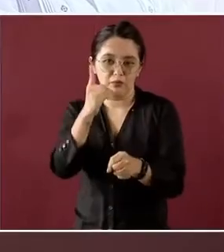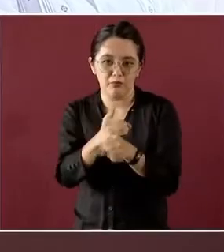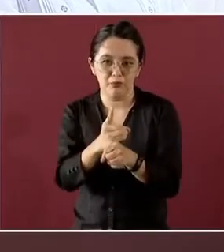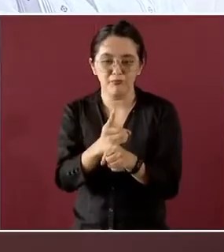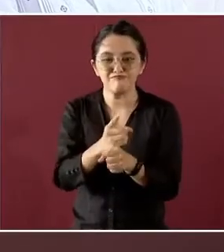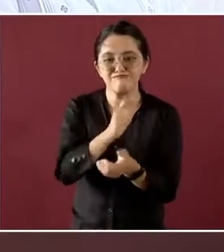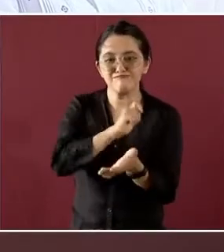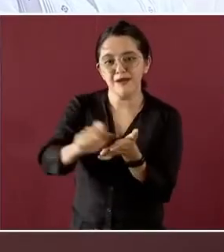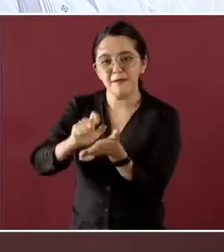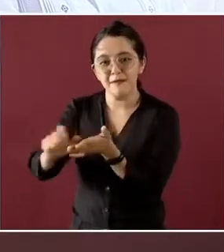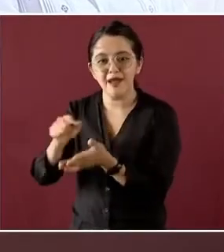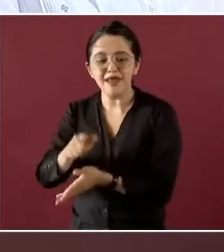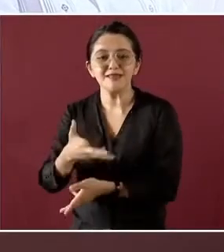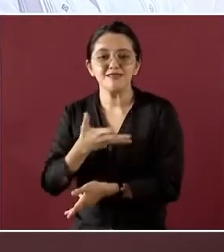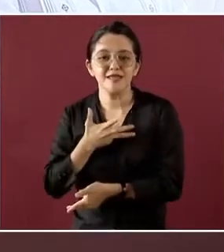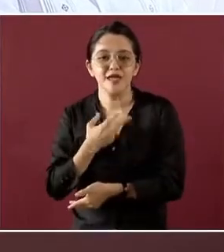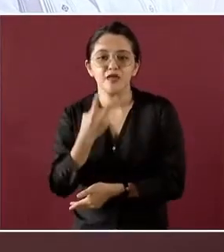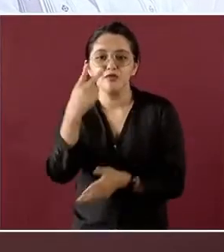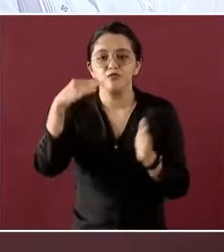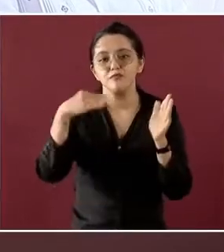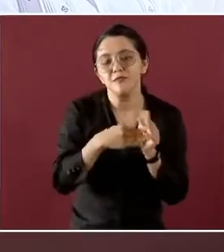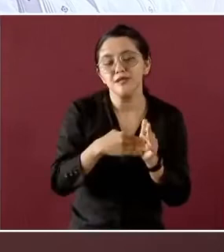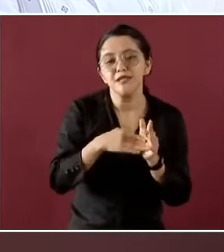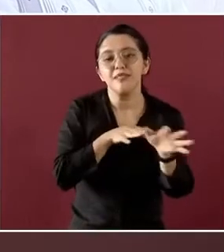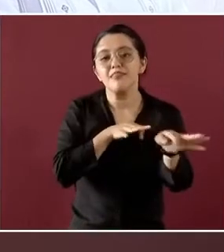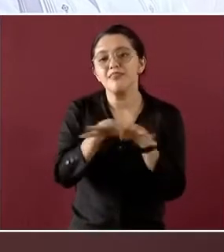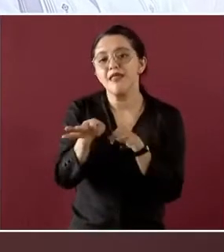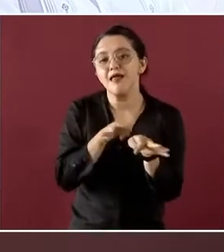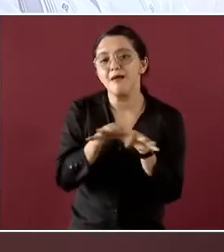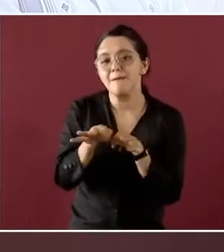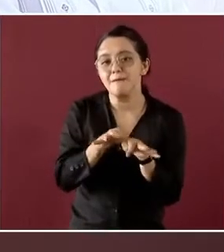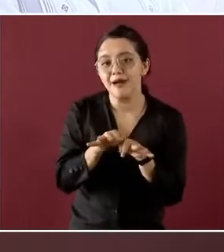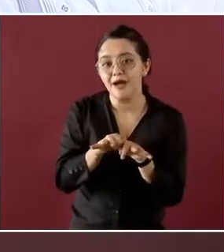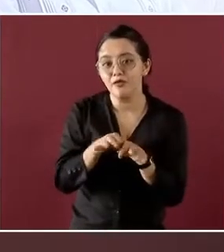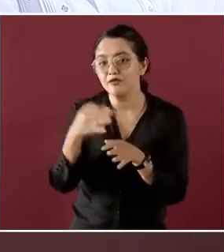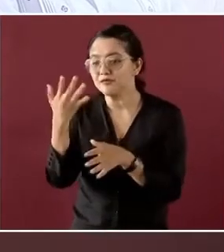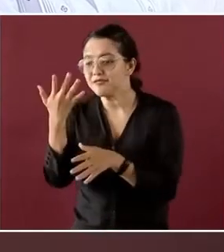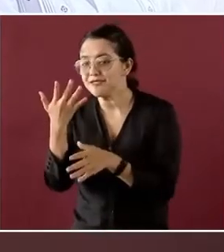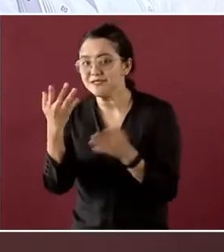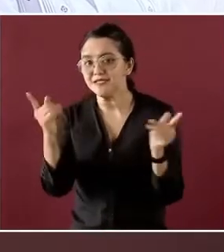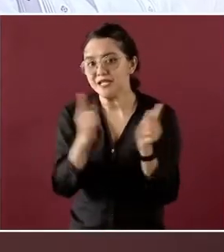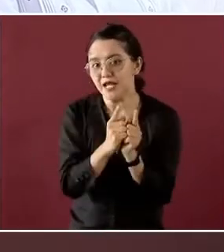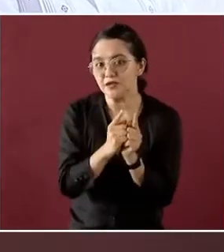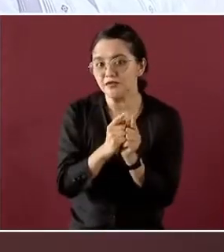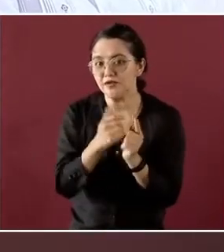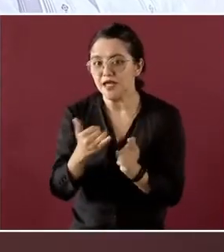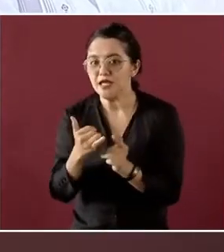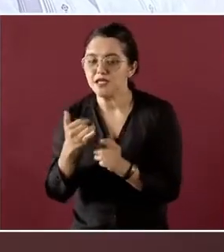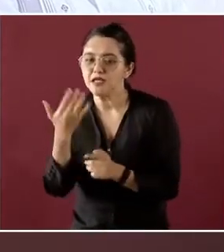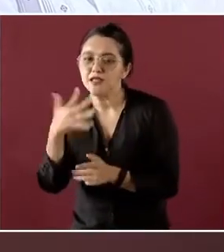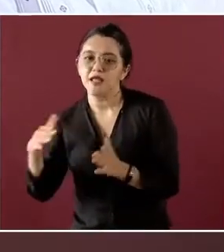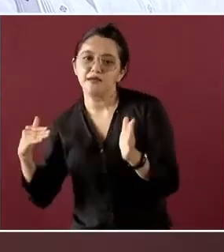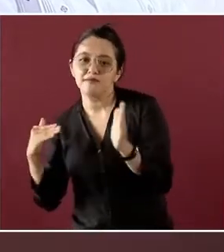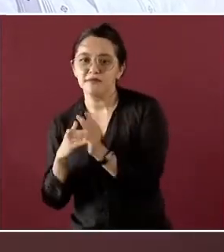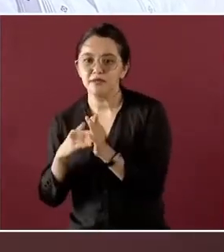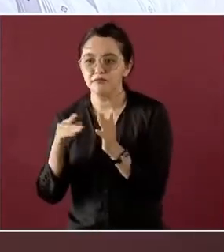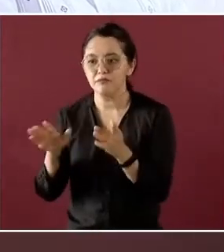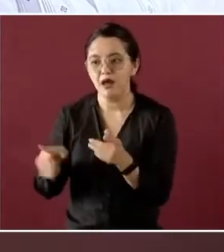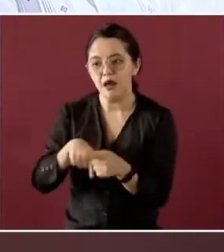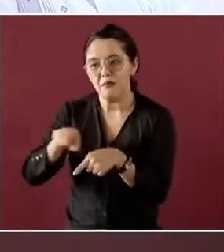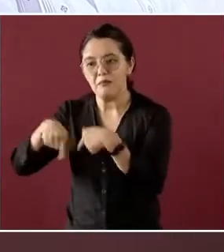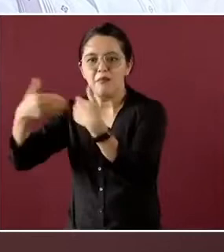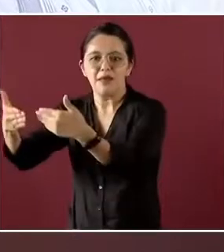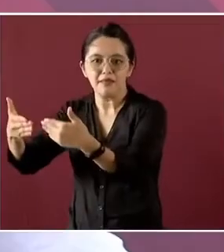empleos directos y 10 mil indirectos en este estado, el estado de Veracruz. Señor